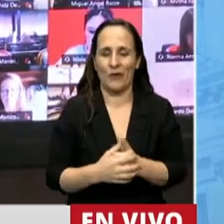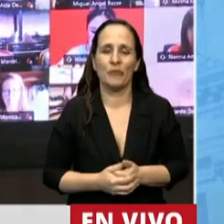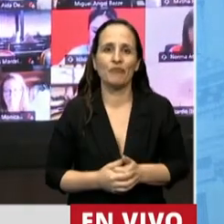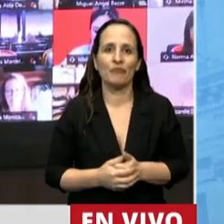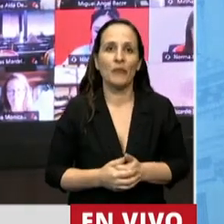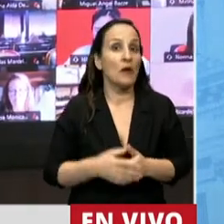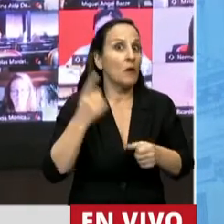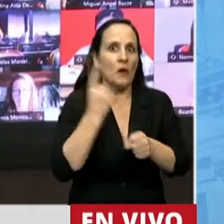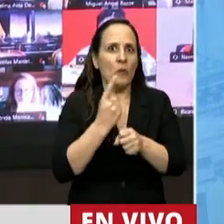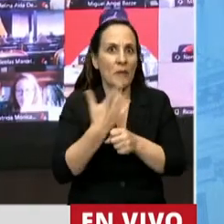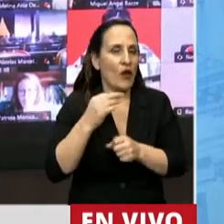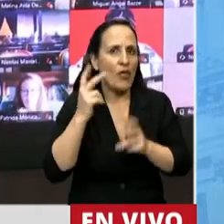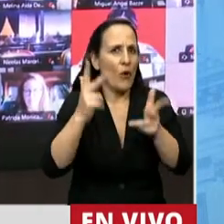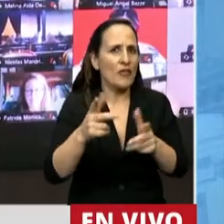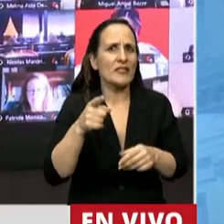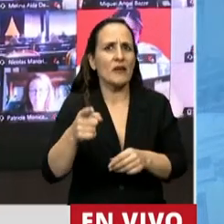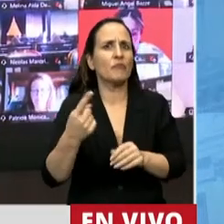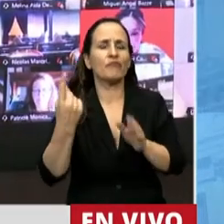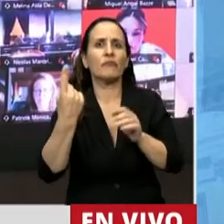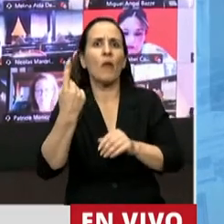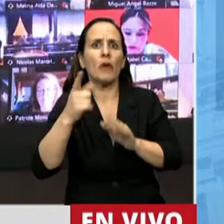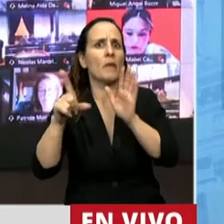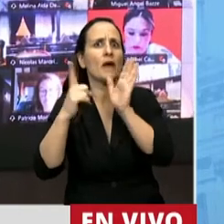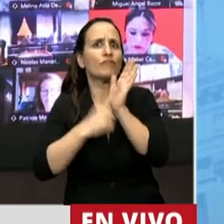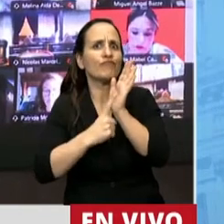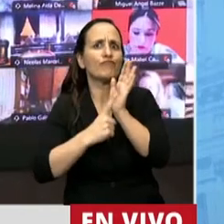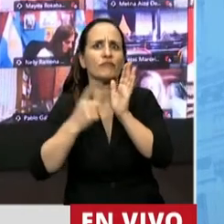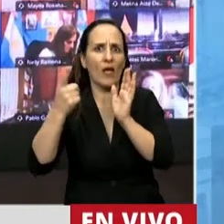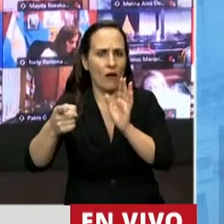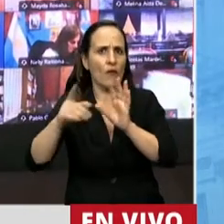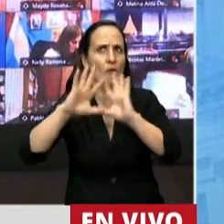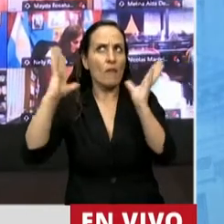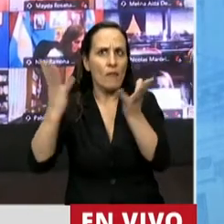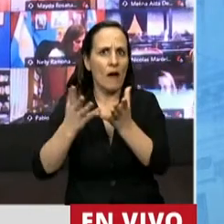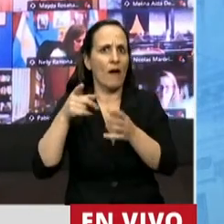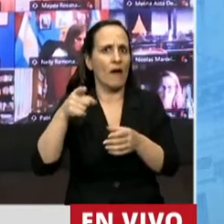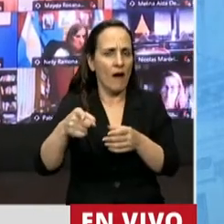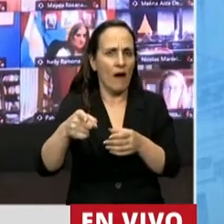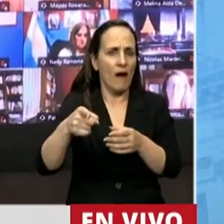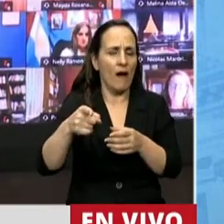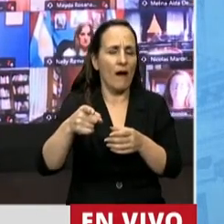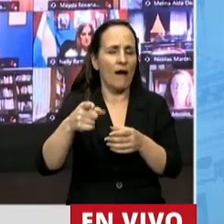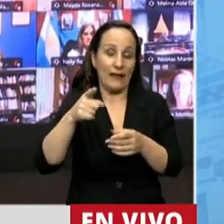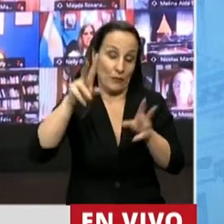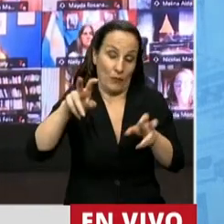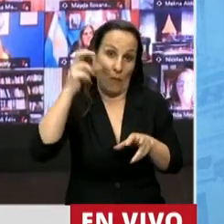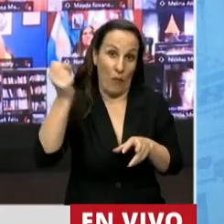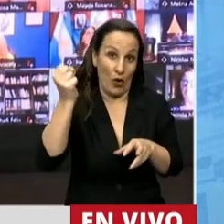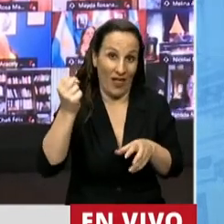resaltar es que es la primer norma internacional jurídicamente vinculante y de ahí la importancia de